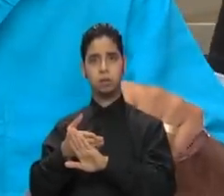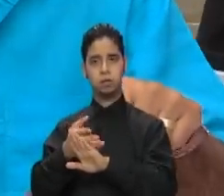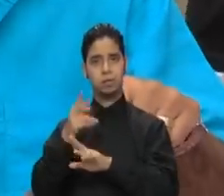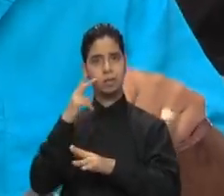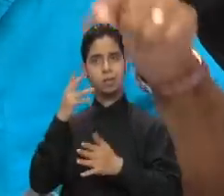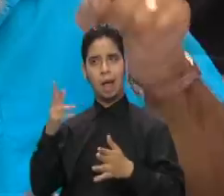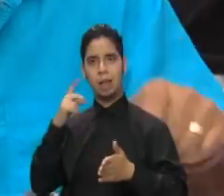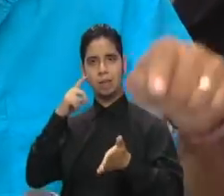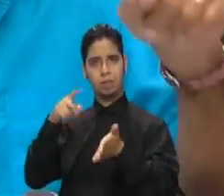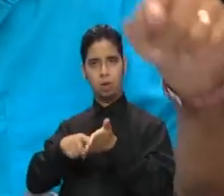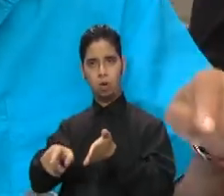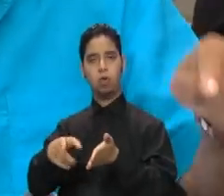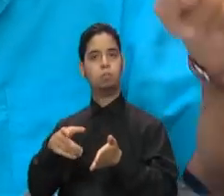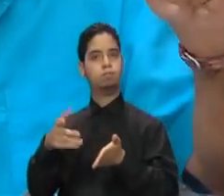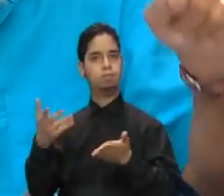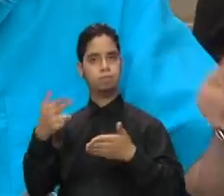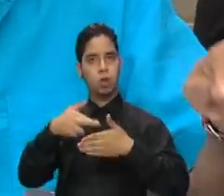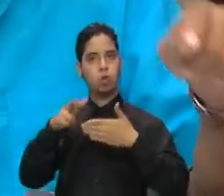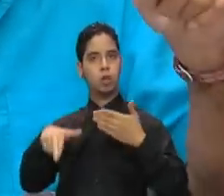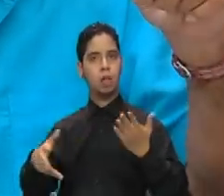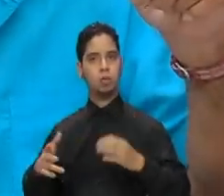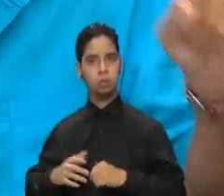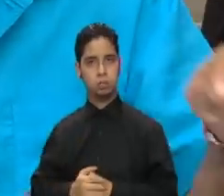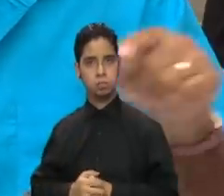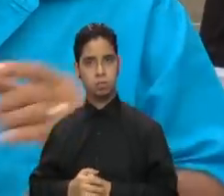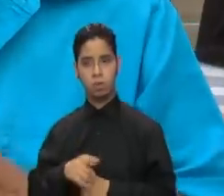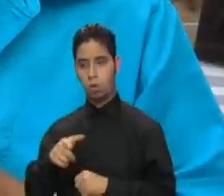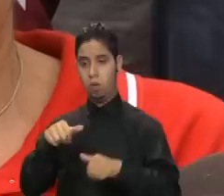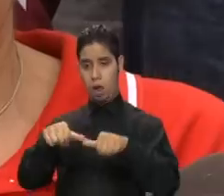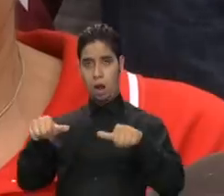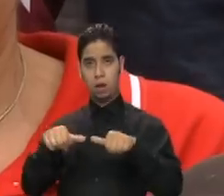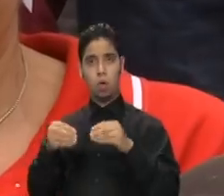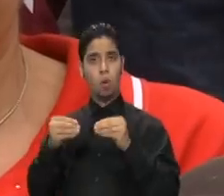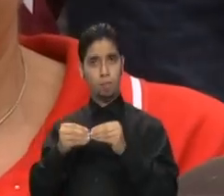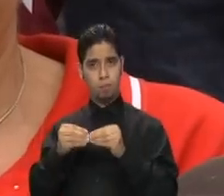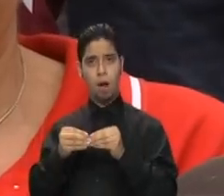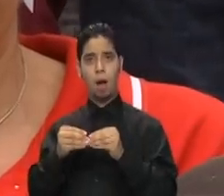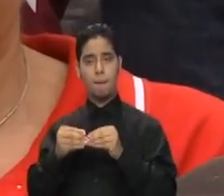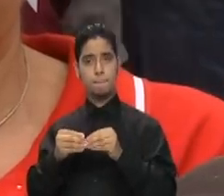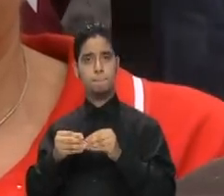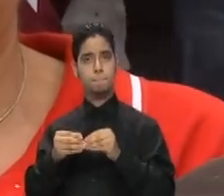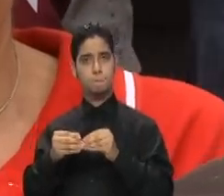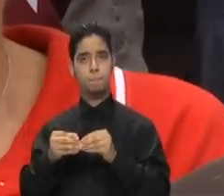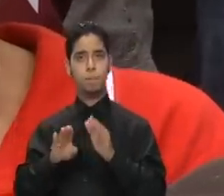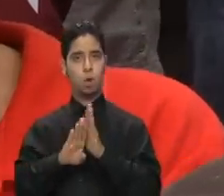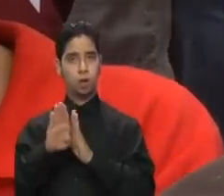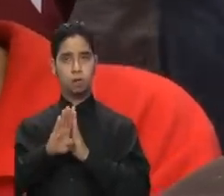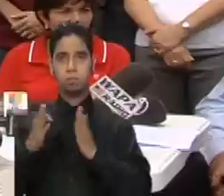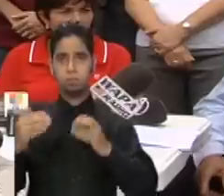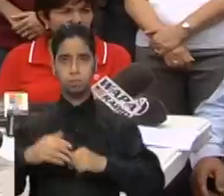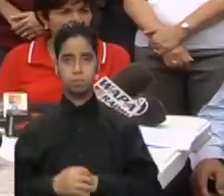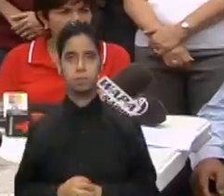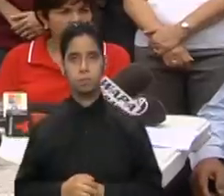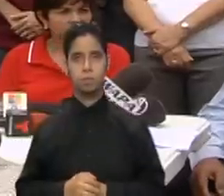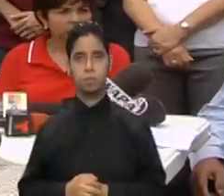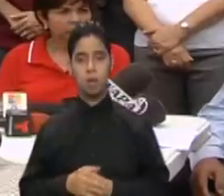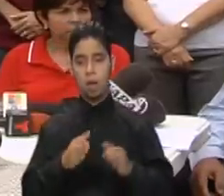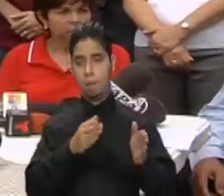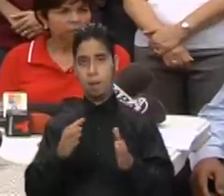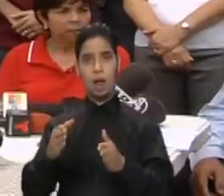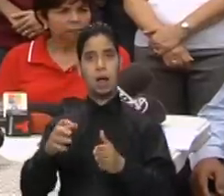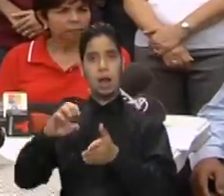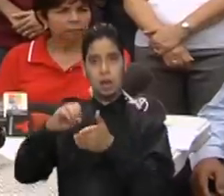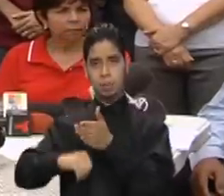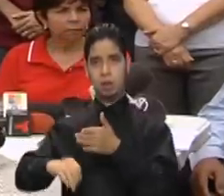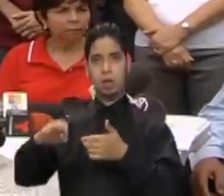está viendo Es una de las regiones con más progreso en esa última década Según se ha filtrado, el plan de ajuste fiscal propone eliminar el bono de Navidad,